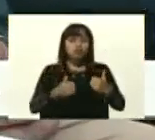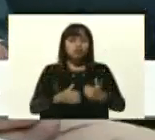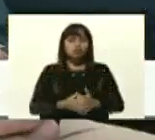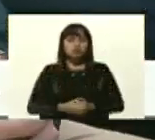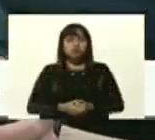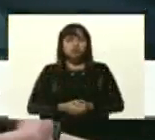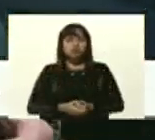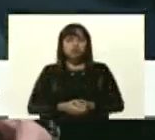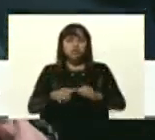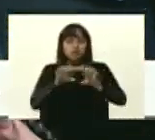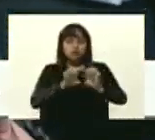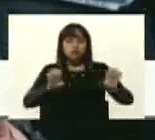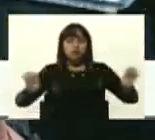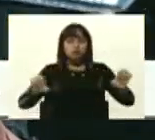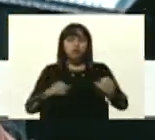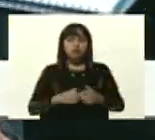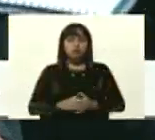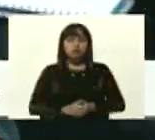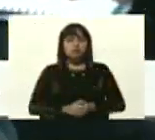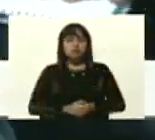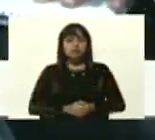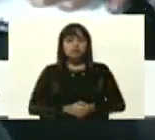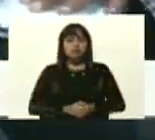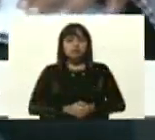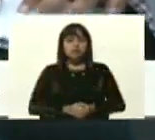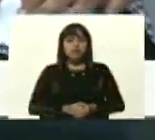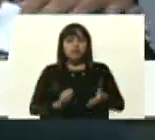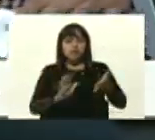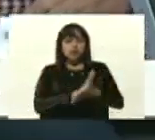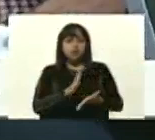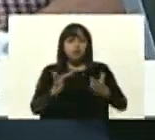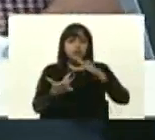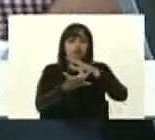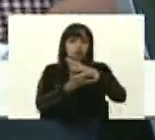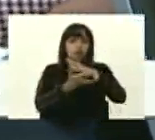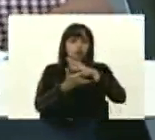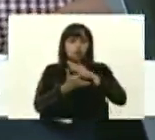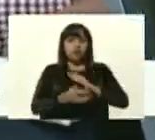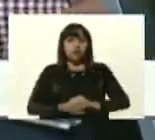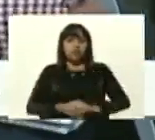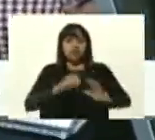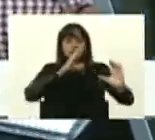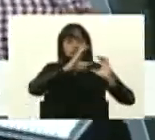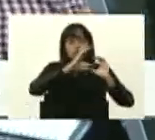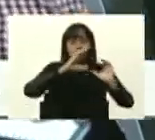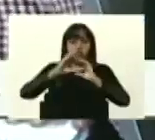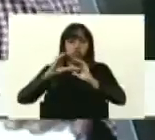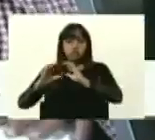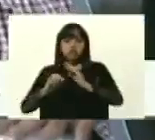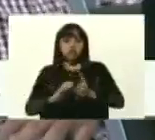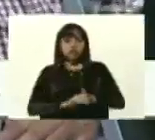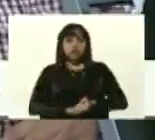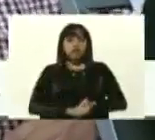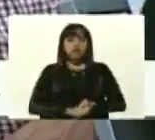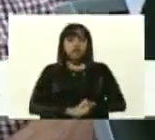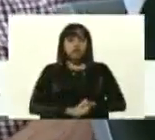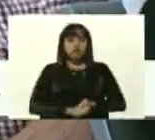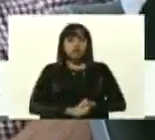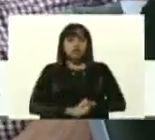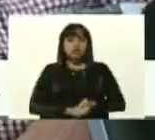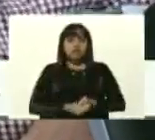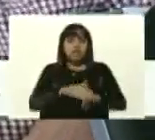de la educación, de la alta tecnología, de las comunicaciones, de la